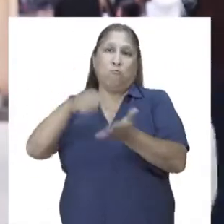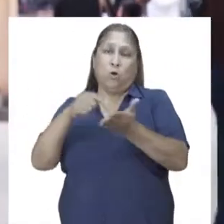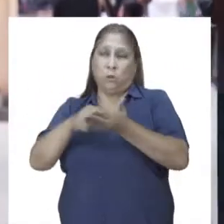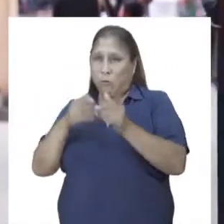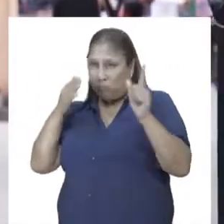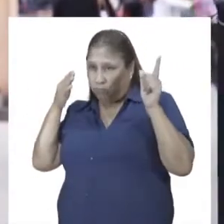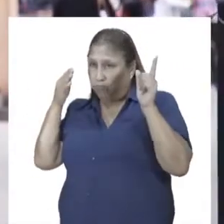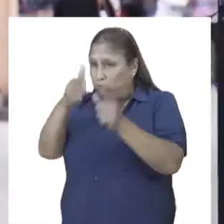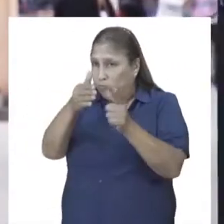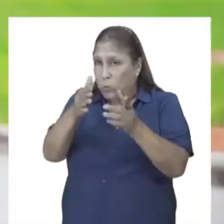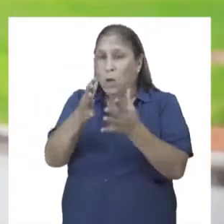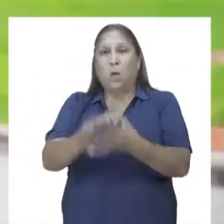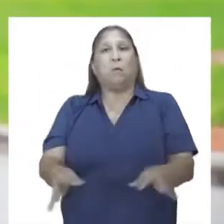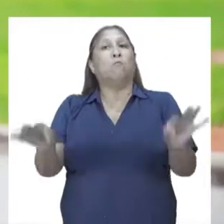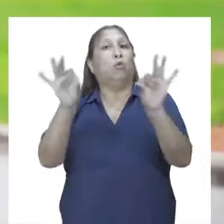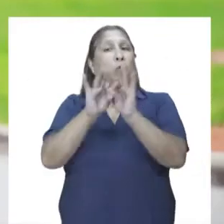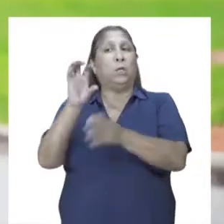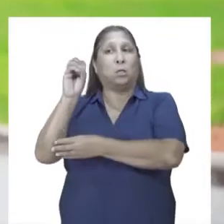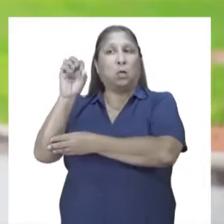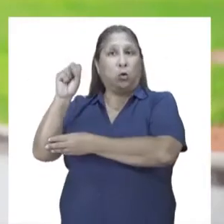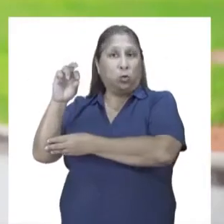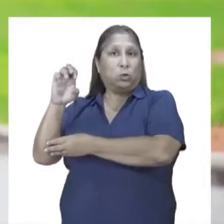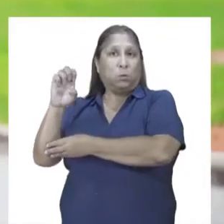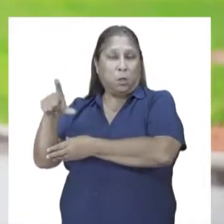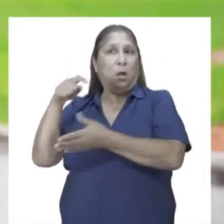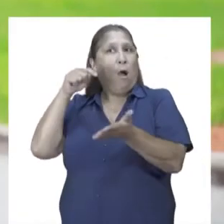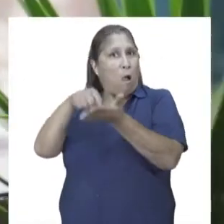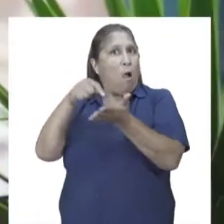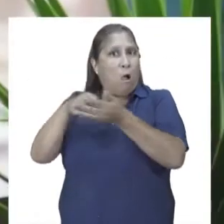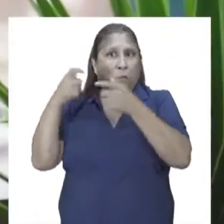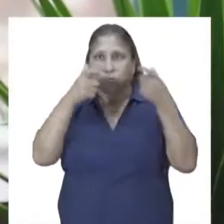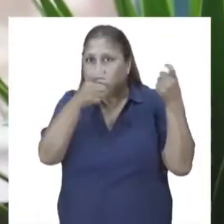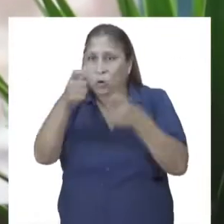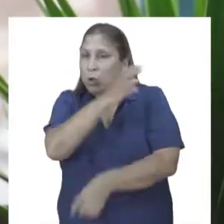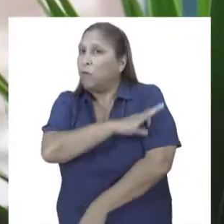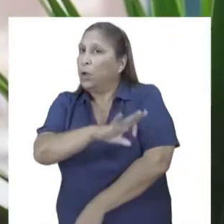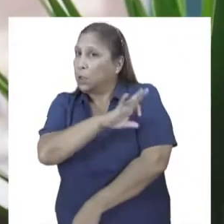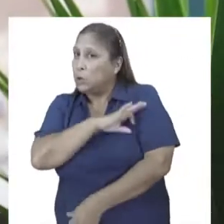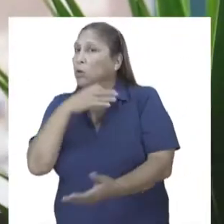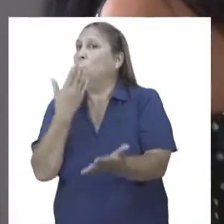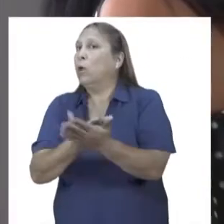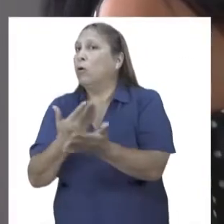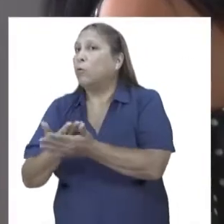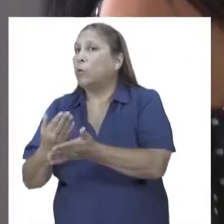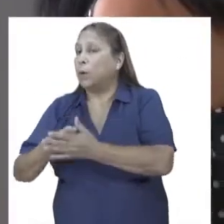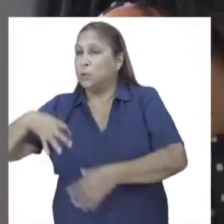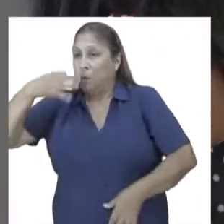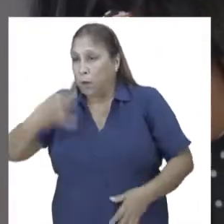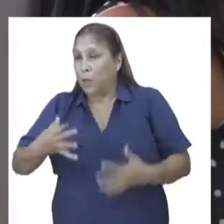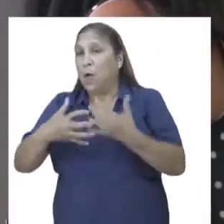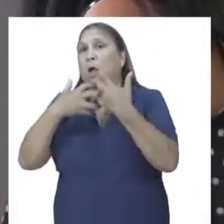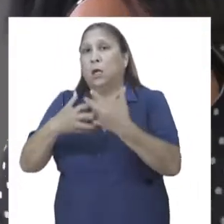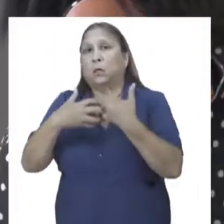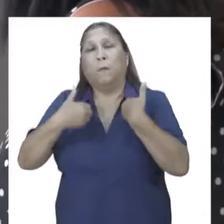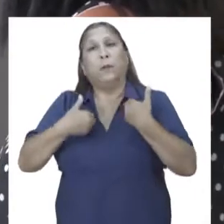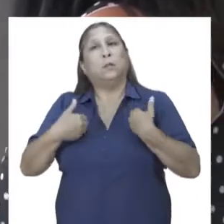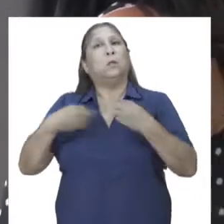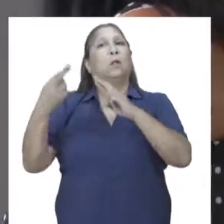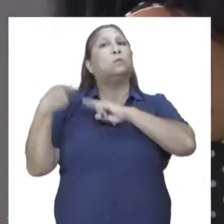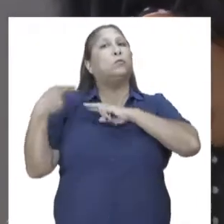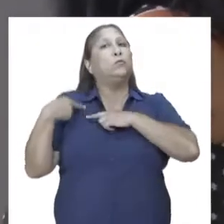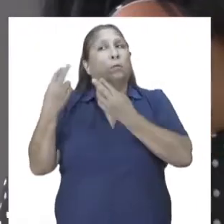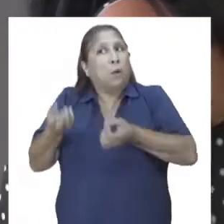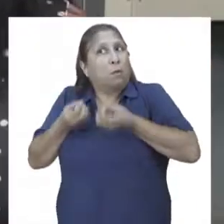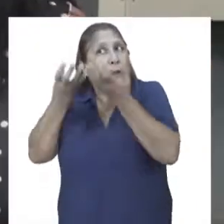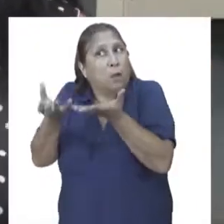enfatizó en la importancia de que Ociptel realice las acciones de supervisión y fiscalización para comprobar si las operadoras cumplen con la obligación de brindar